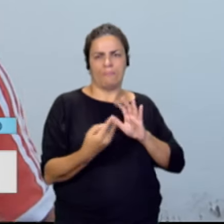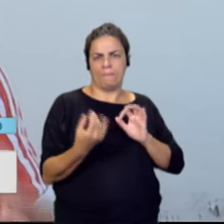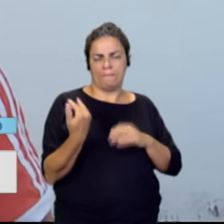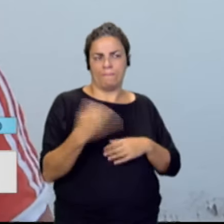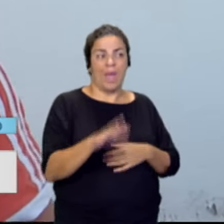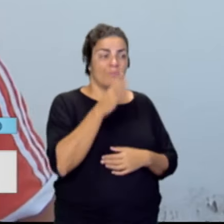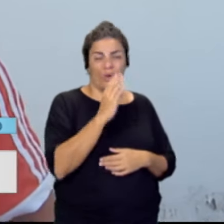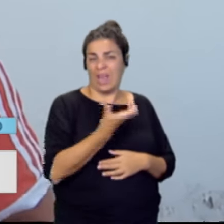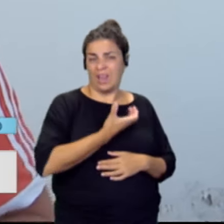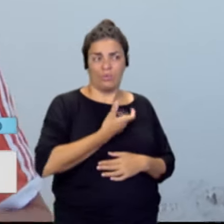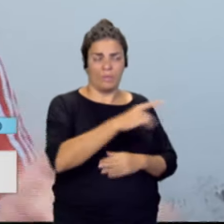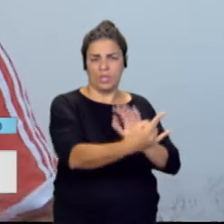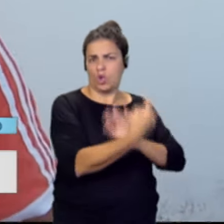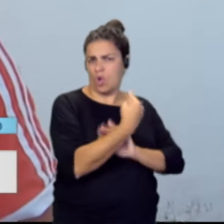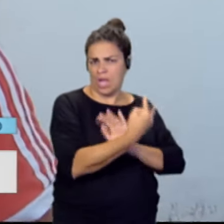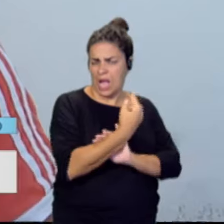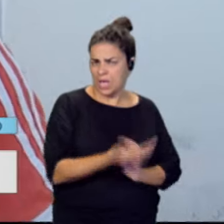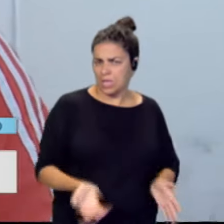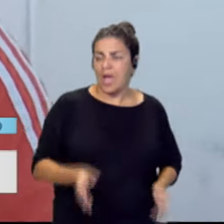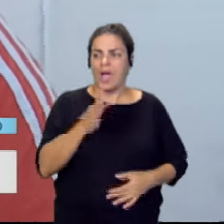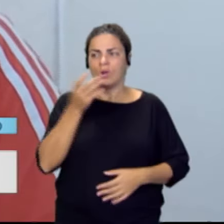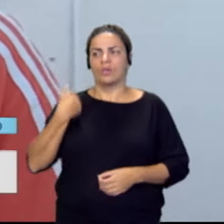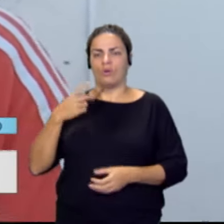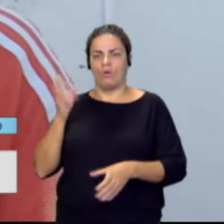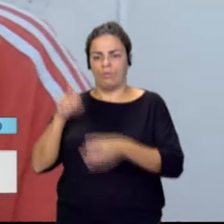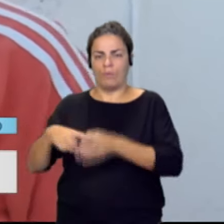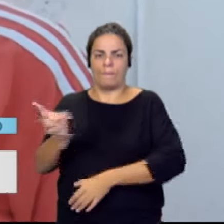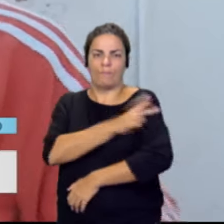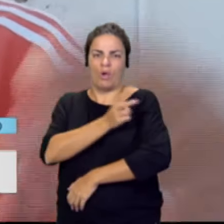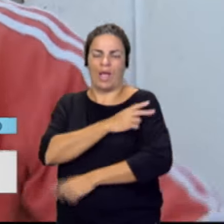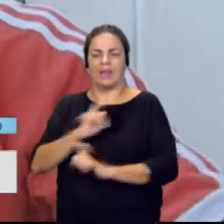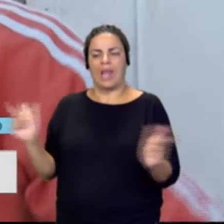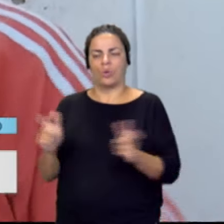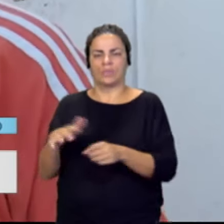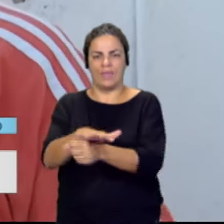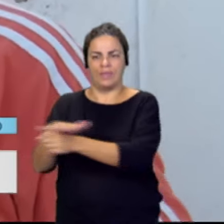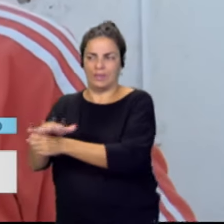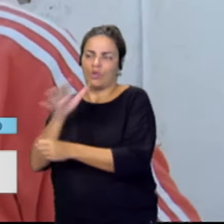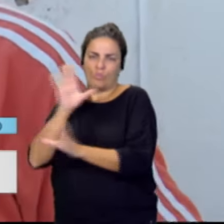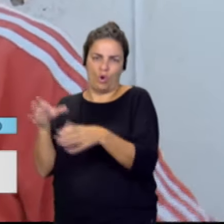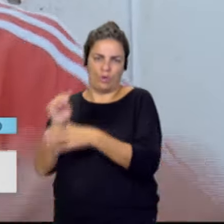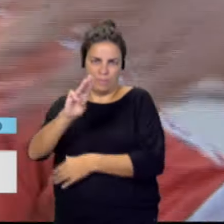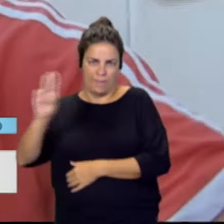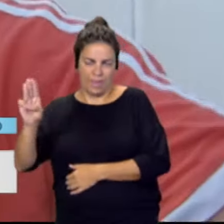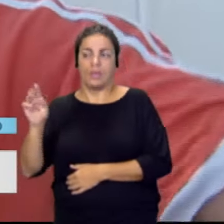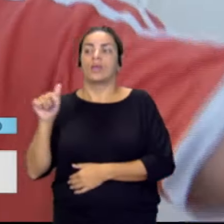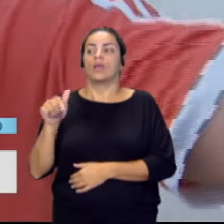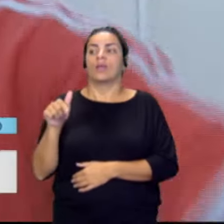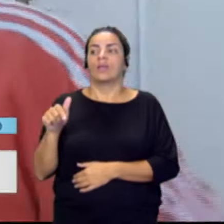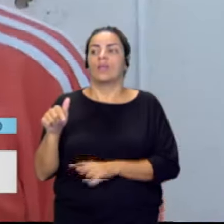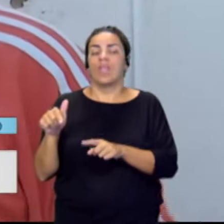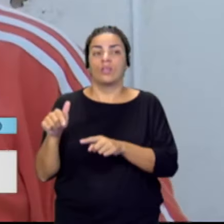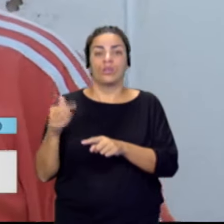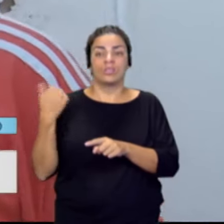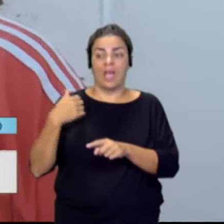Yo ahora mismo soy vocal en la Junta de Distrito por el Partido Popular y todo esto se ha llevado desde el